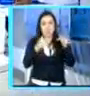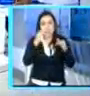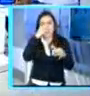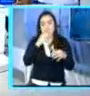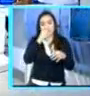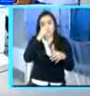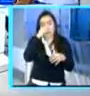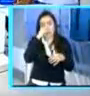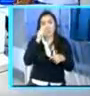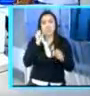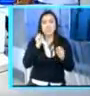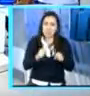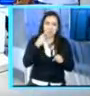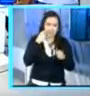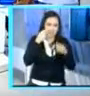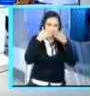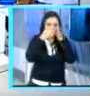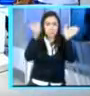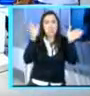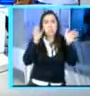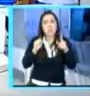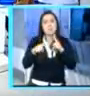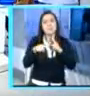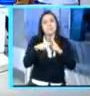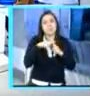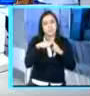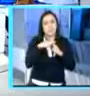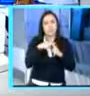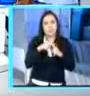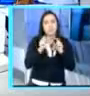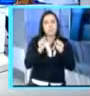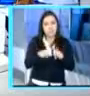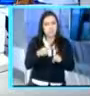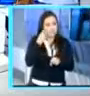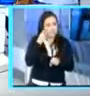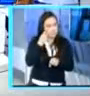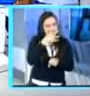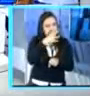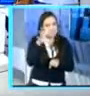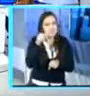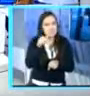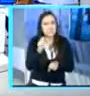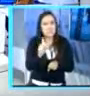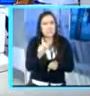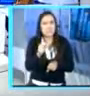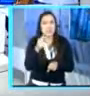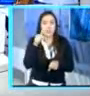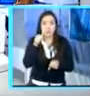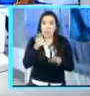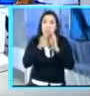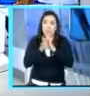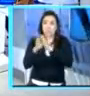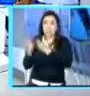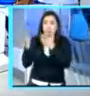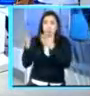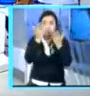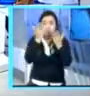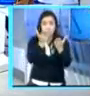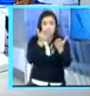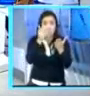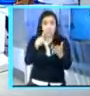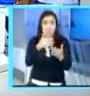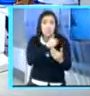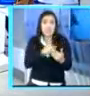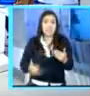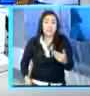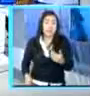Así que puede ser un panorama positivo, ¿verdad?, para ir resumiendo para el próximo año, sea quien sea, quien llegue a la presidencia. Vamos a seguir hablando con ustedes de